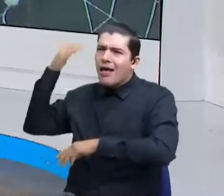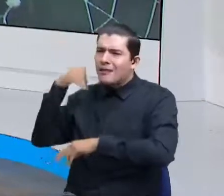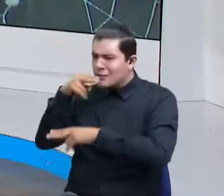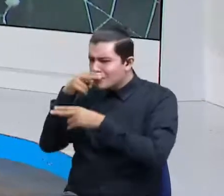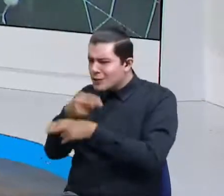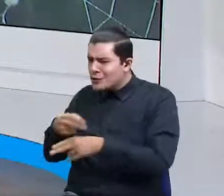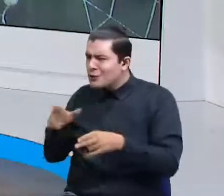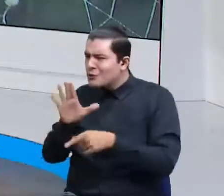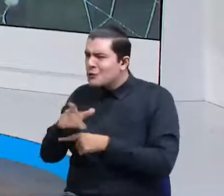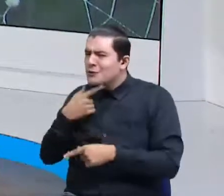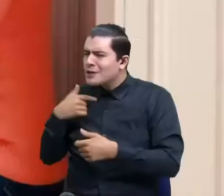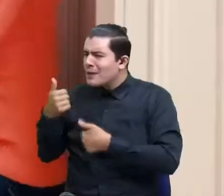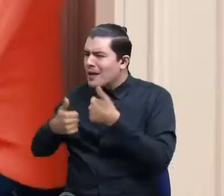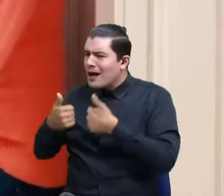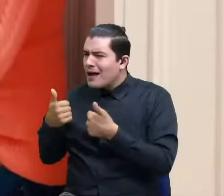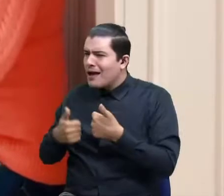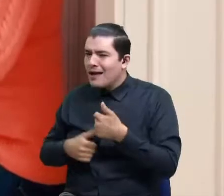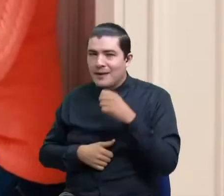inéditas.